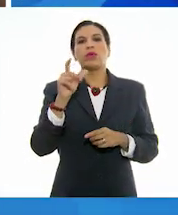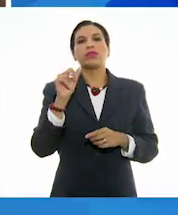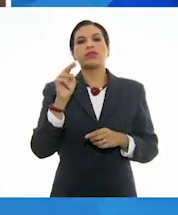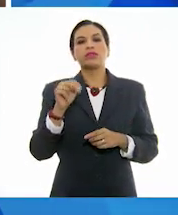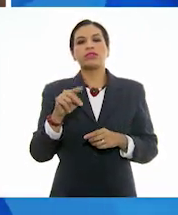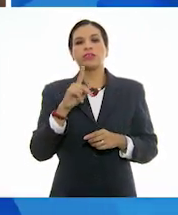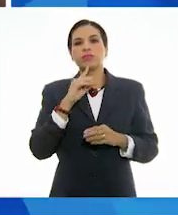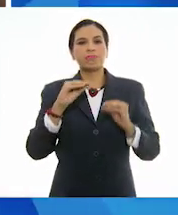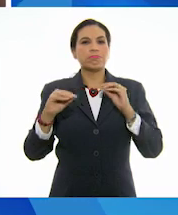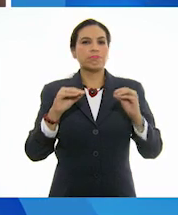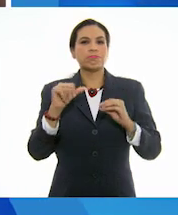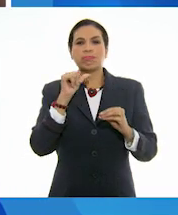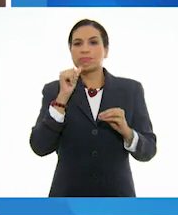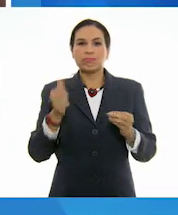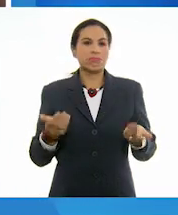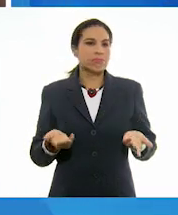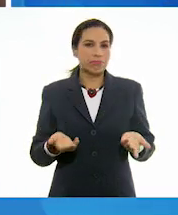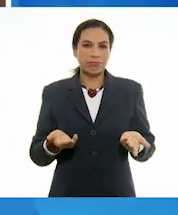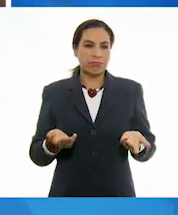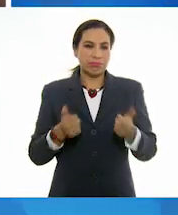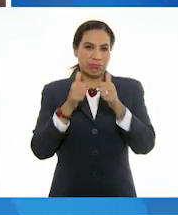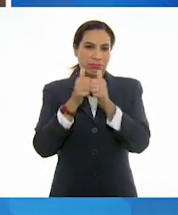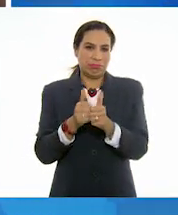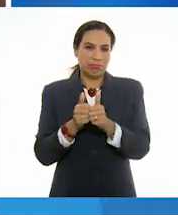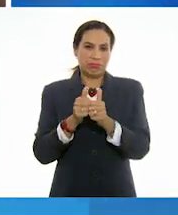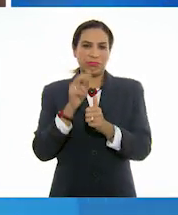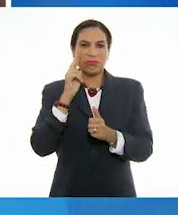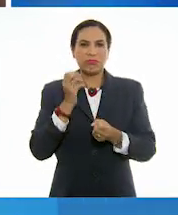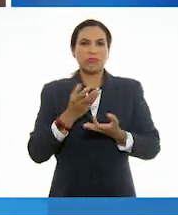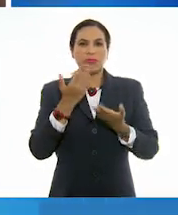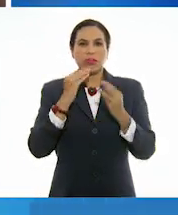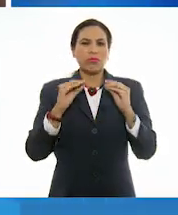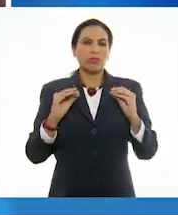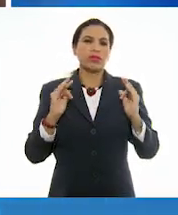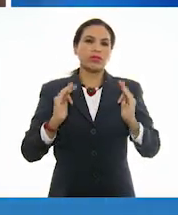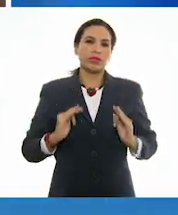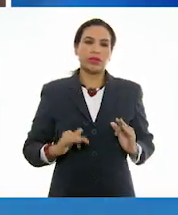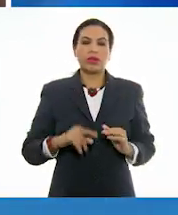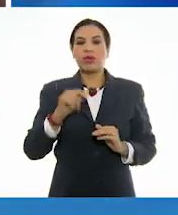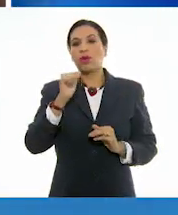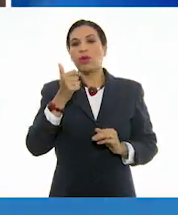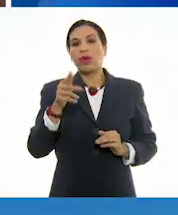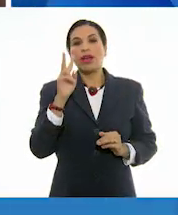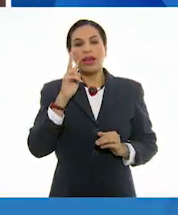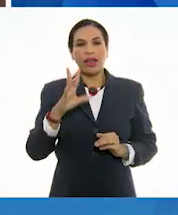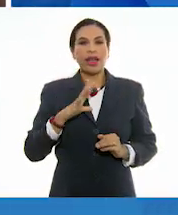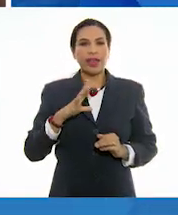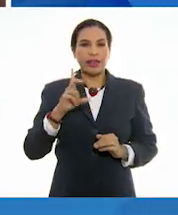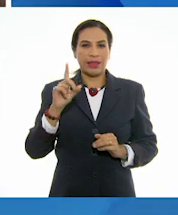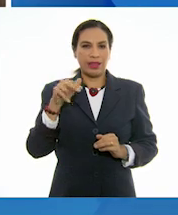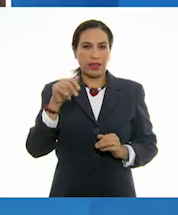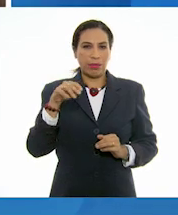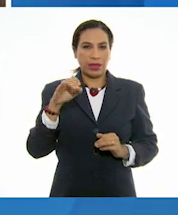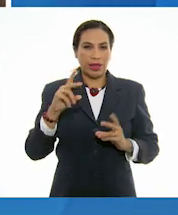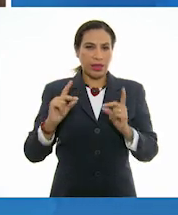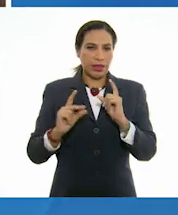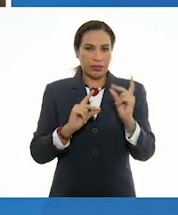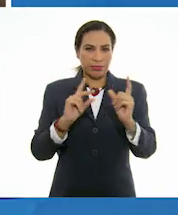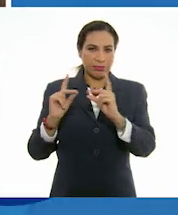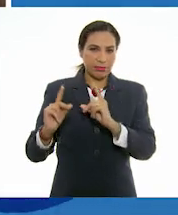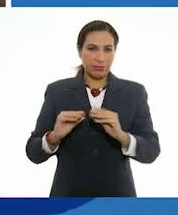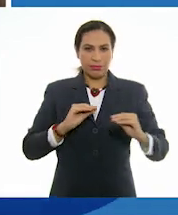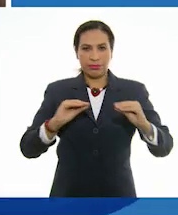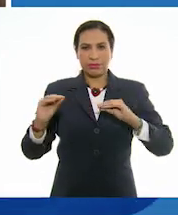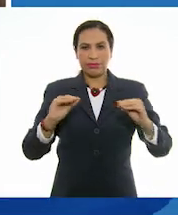estática, que no tiene movimiento, que nos expresa quietud, a una composición dinámica que nos expresa movimiento